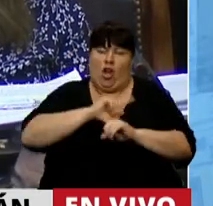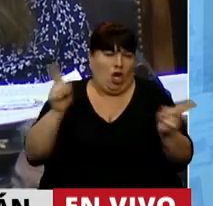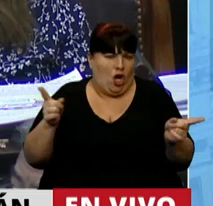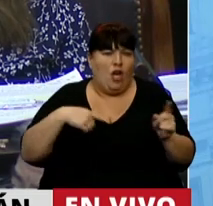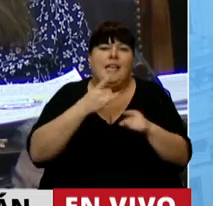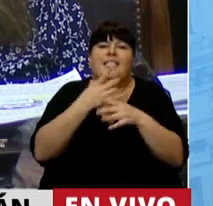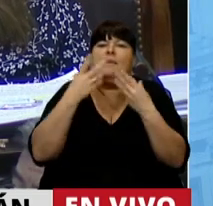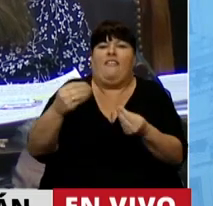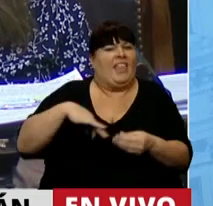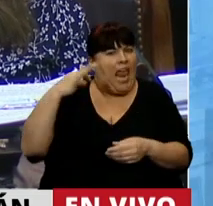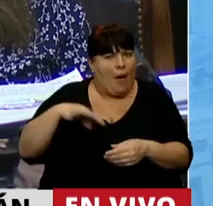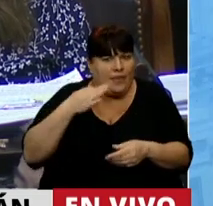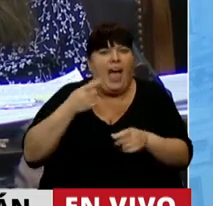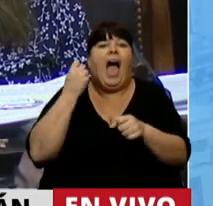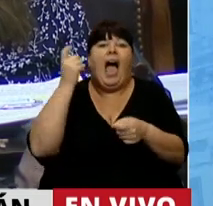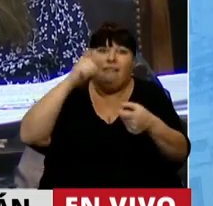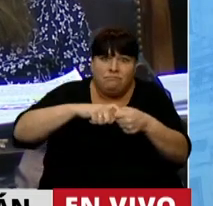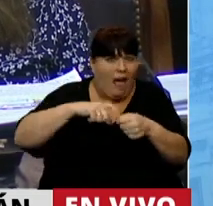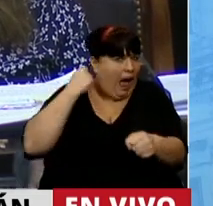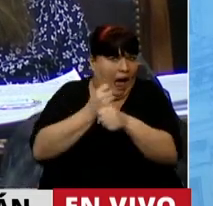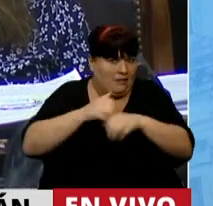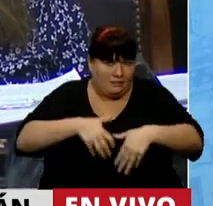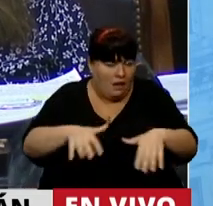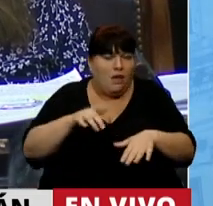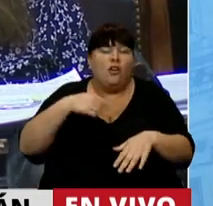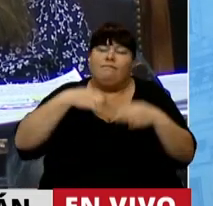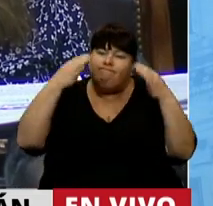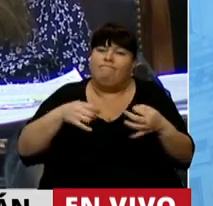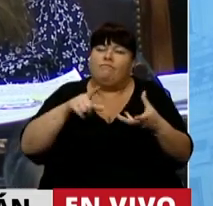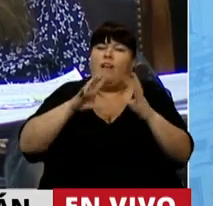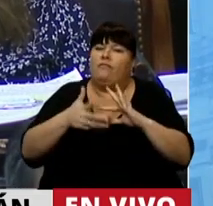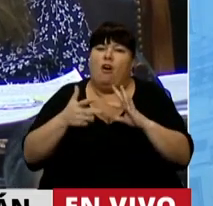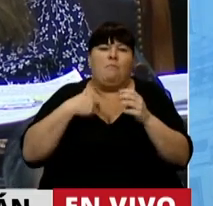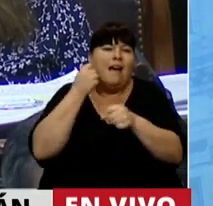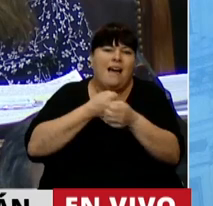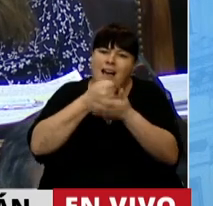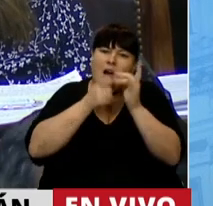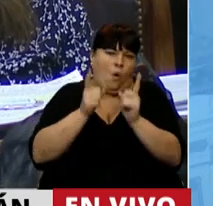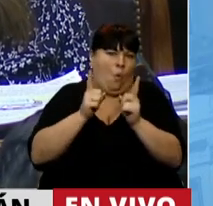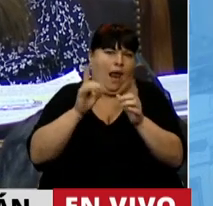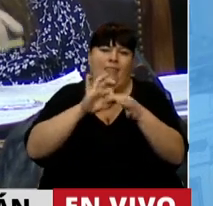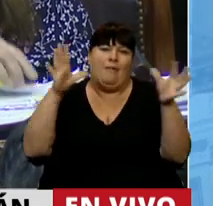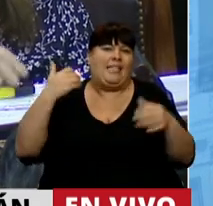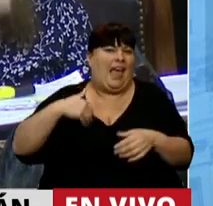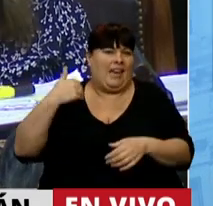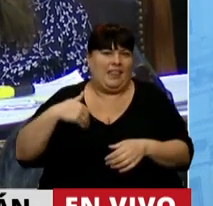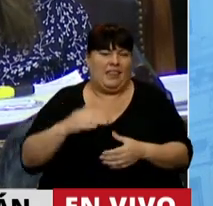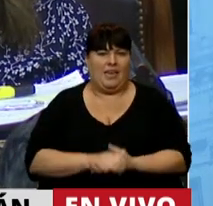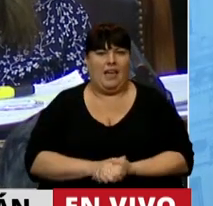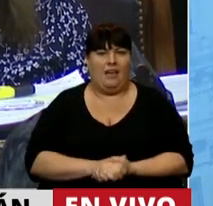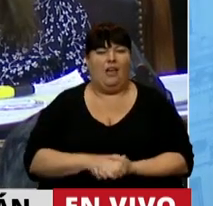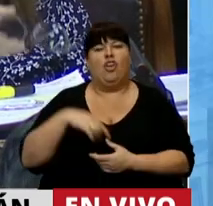Siempre he defendido la vida desde la concepción. Y estoy convencida que es una bandera irrenunciable de la democracia argentina.